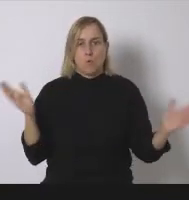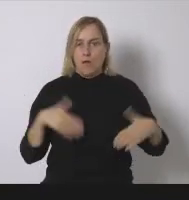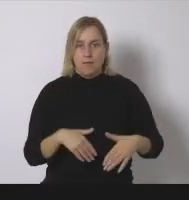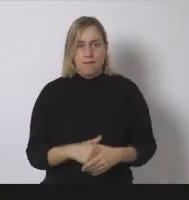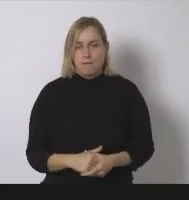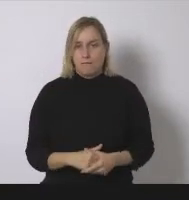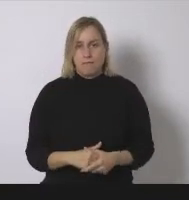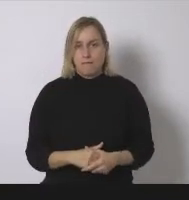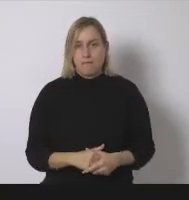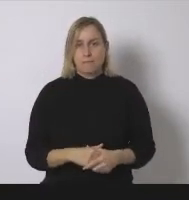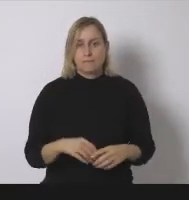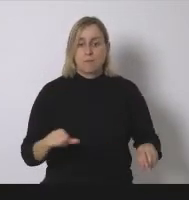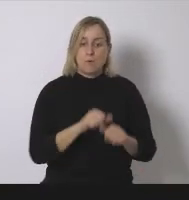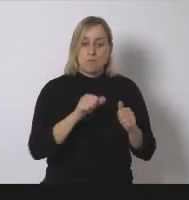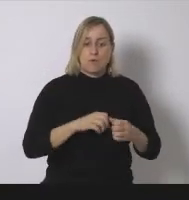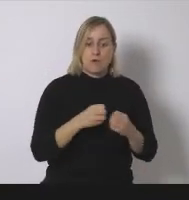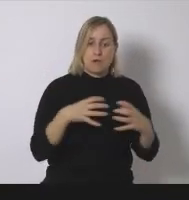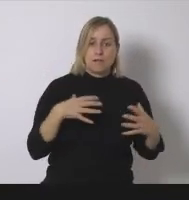Entonces